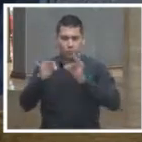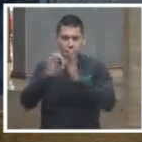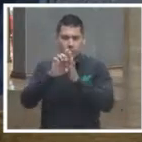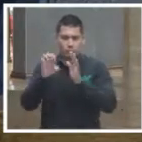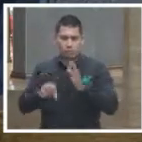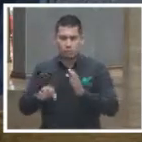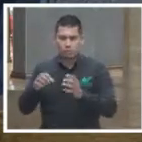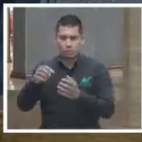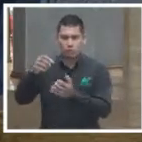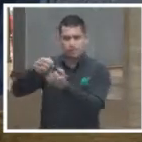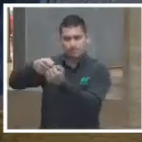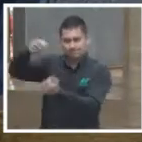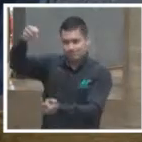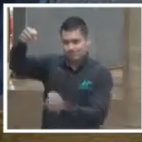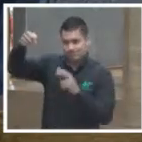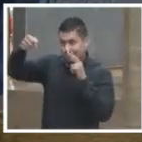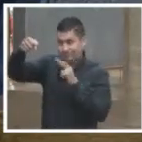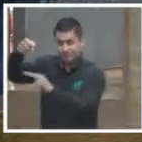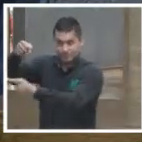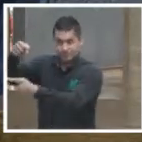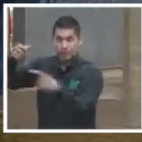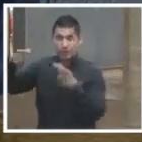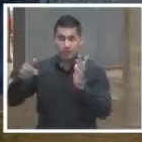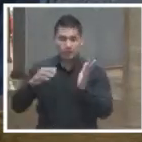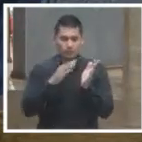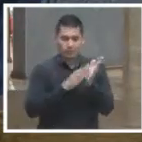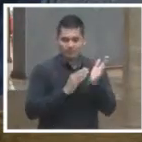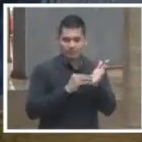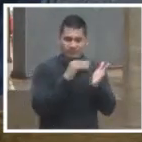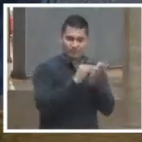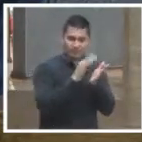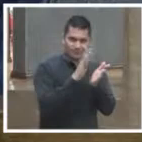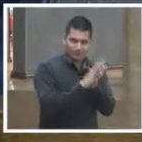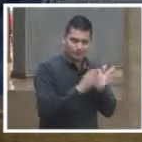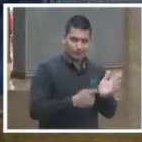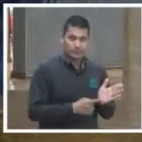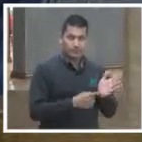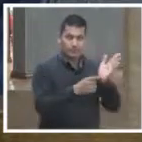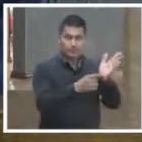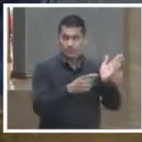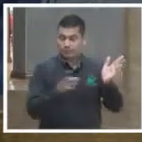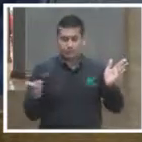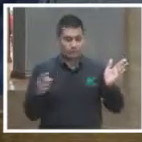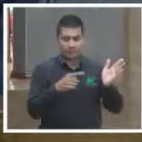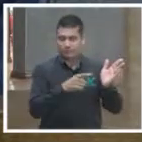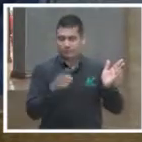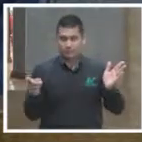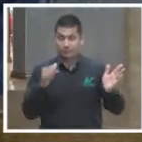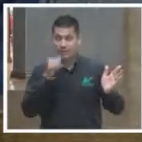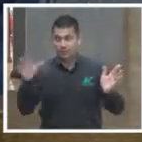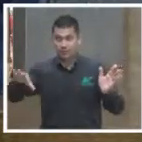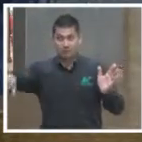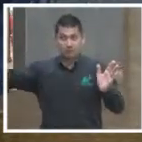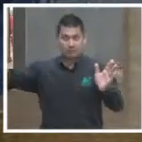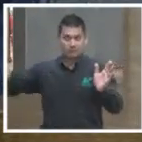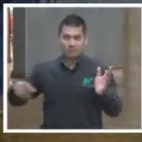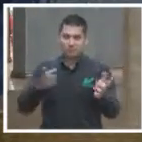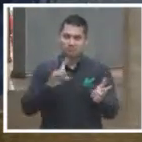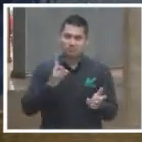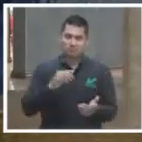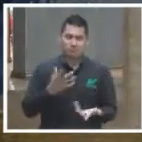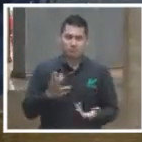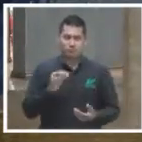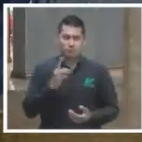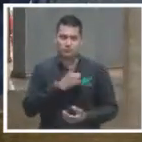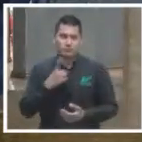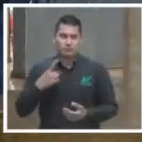transparencia sin rendición de cuentas, entendiendo la justificación y entendiendo la sanción, es sí mismo. Y por eso lo que ha sucedido